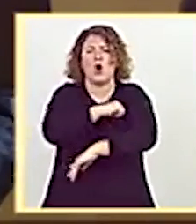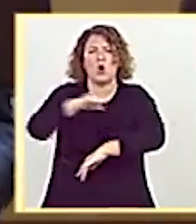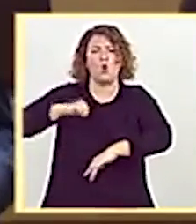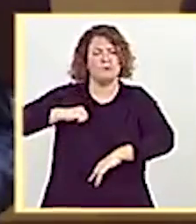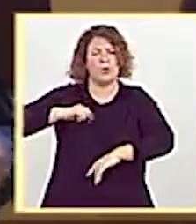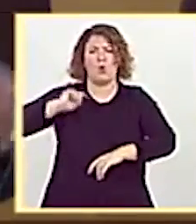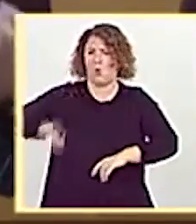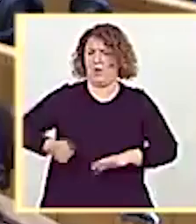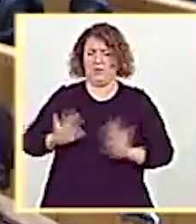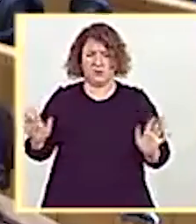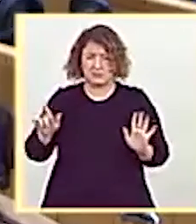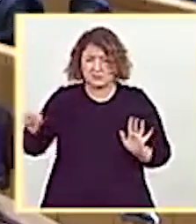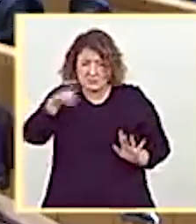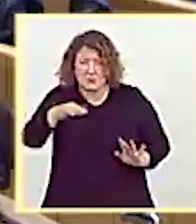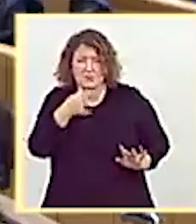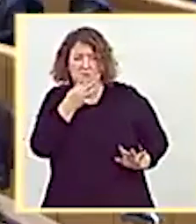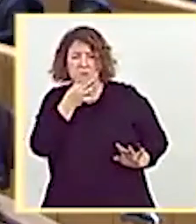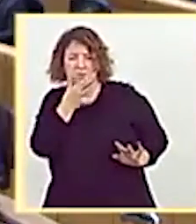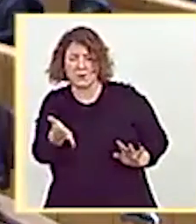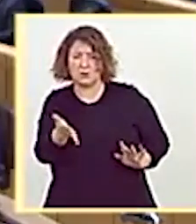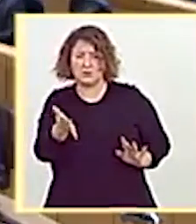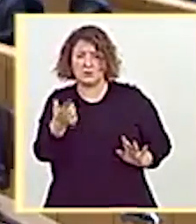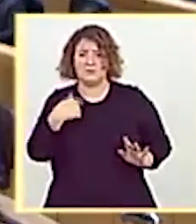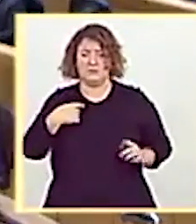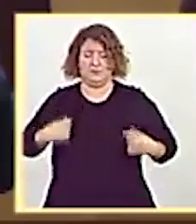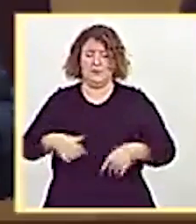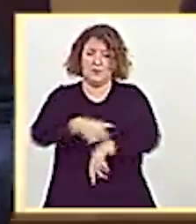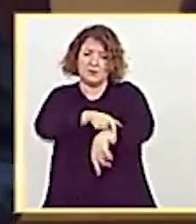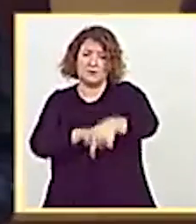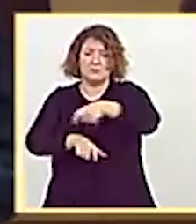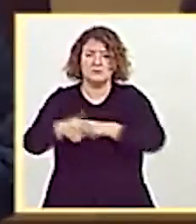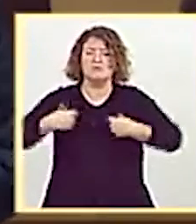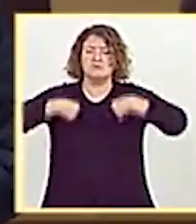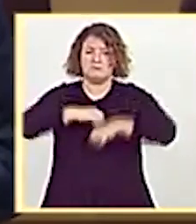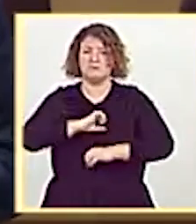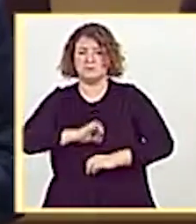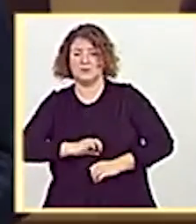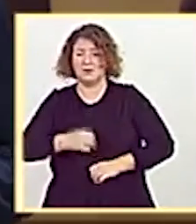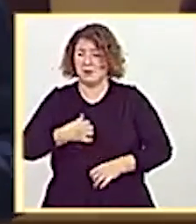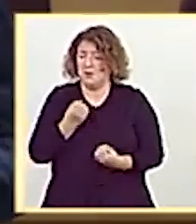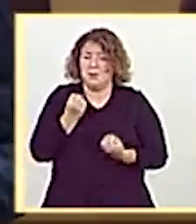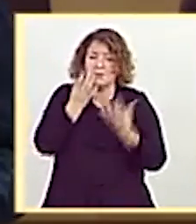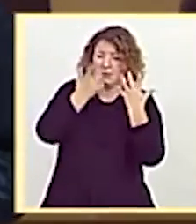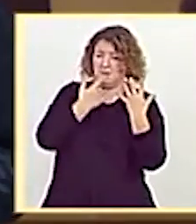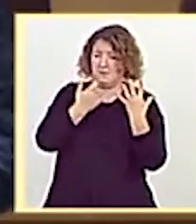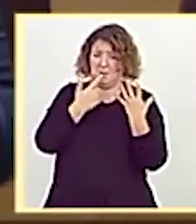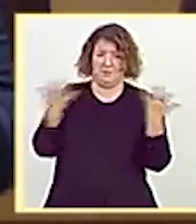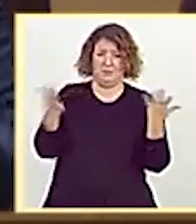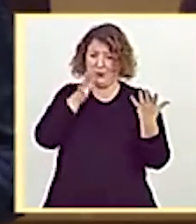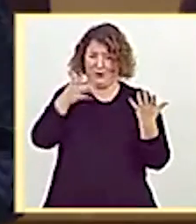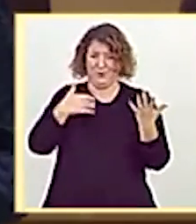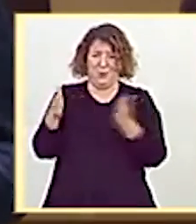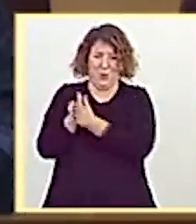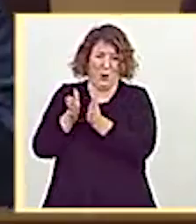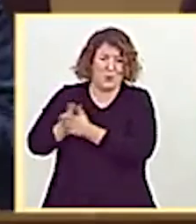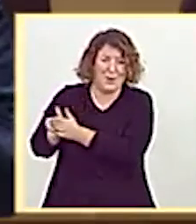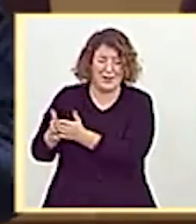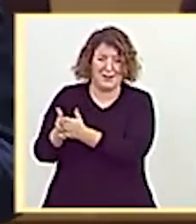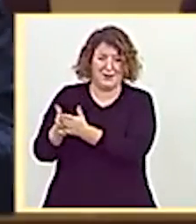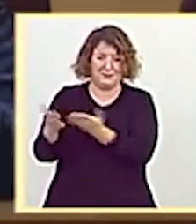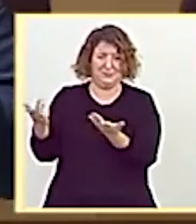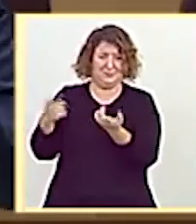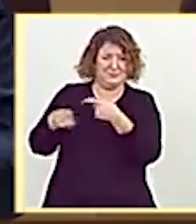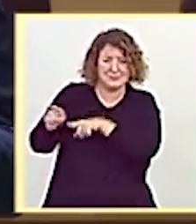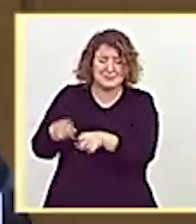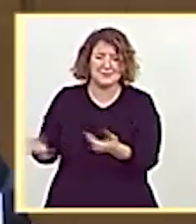ahora? ¿Van a tener vergüenza para volver a ponerse a la toca y mirar a los ojos sin ruborizarse a sus antiguos compañeros? Mire, el PSOE de ayer, pese a sus